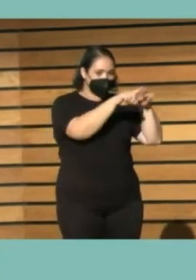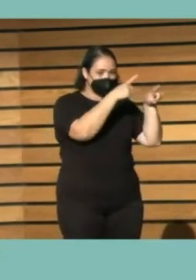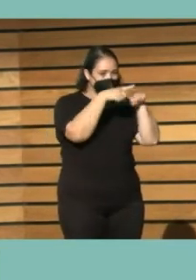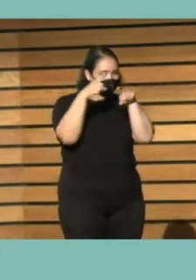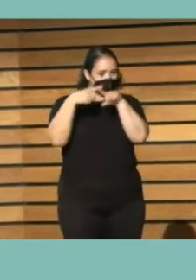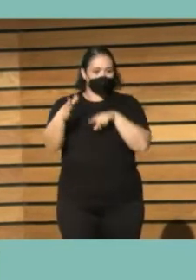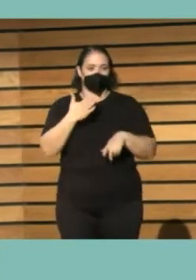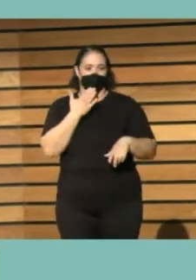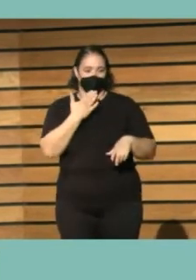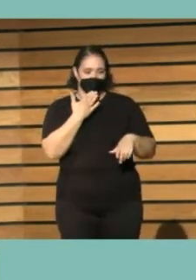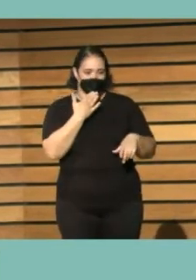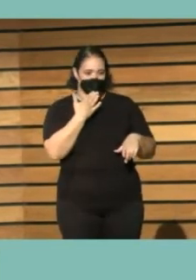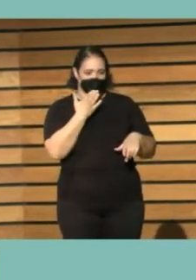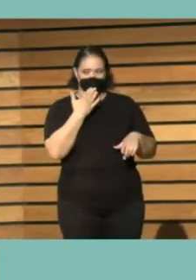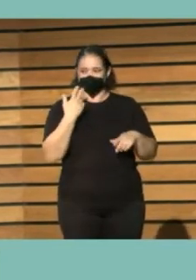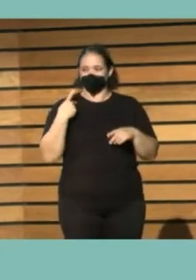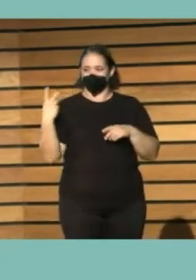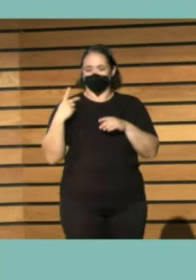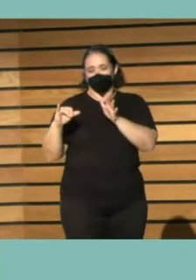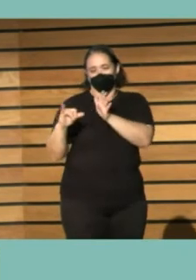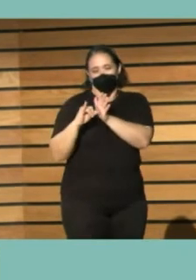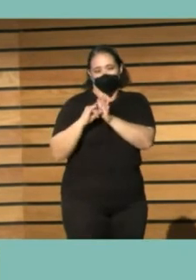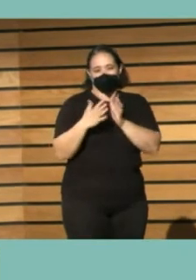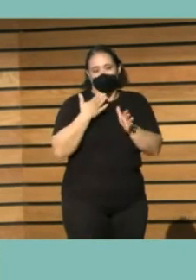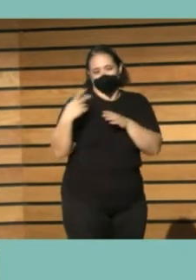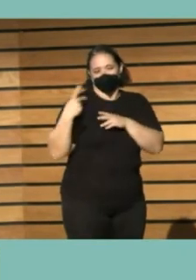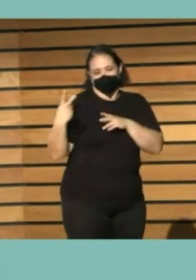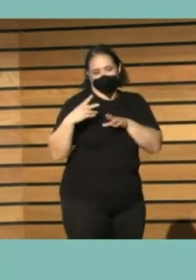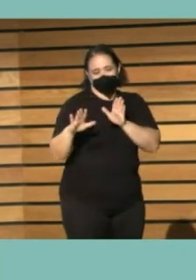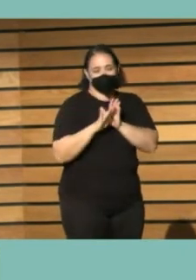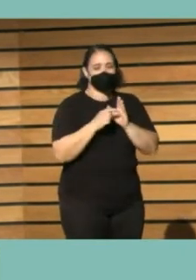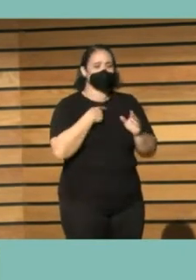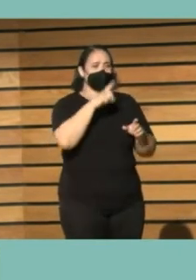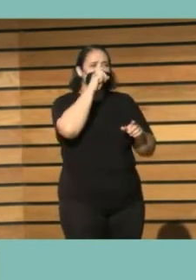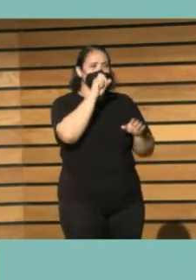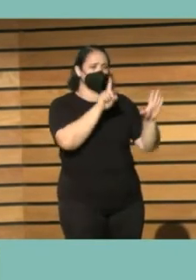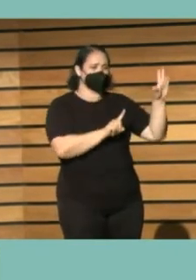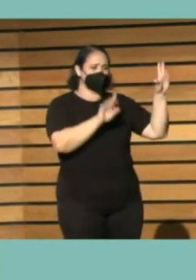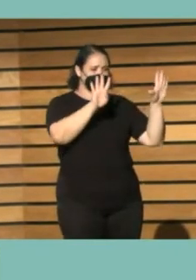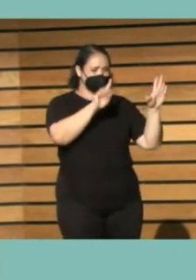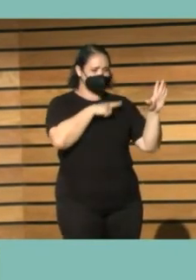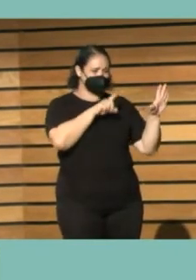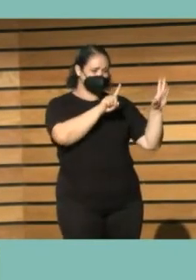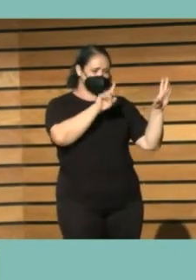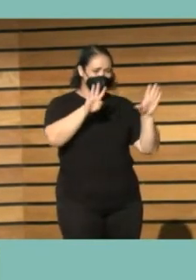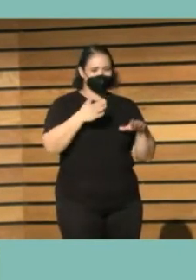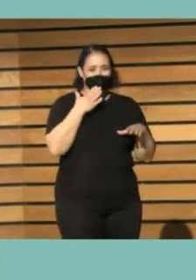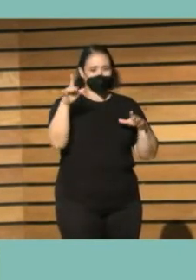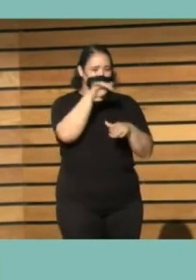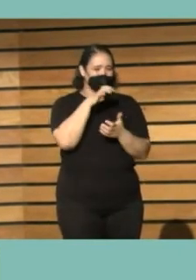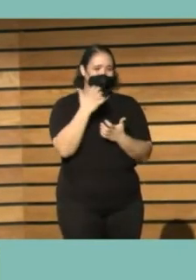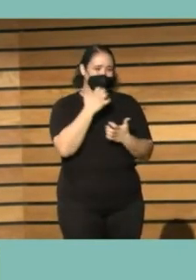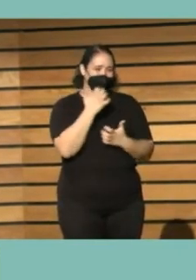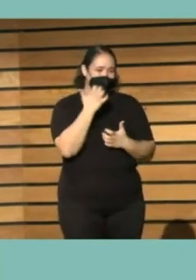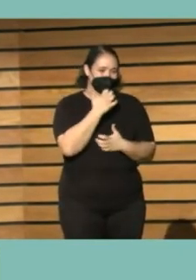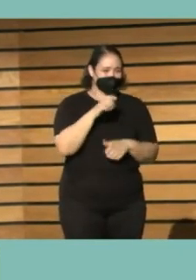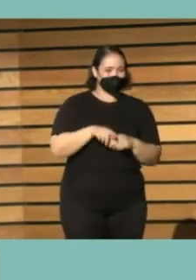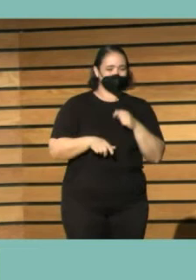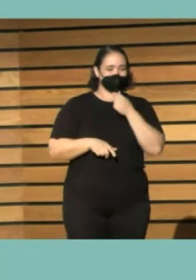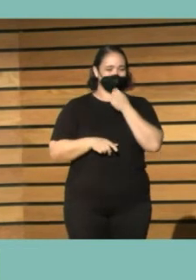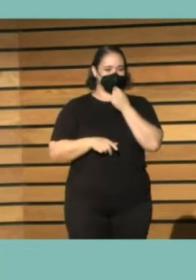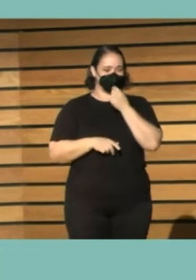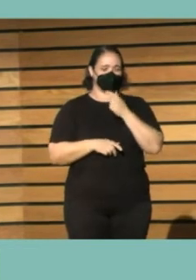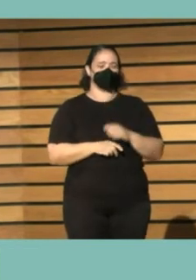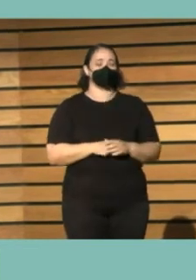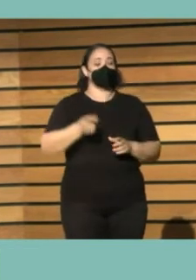pero nos vamos acercando yo desde 69 estoy en esto ya claro claro eras muy precoz no